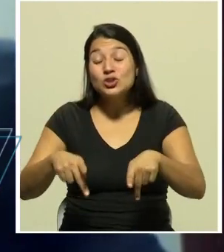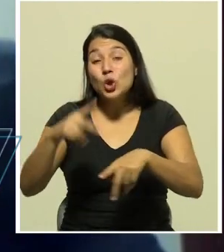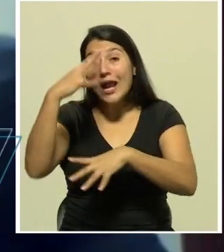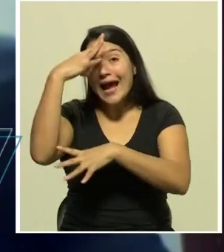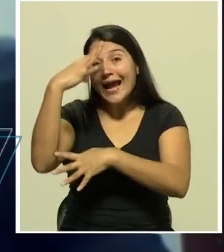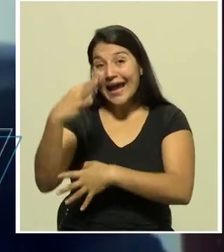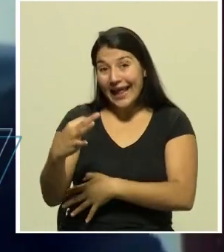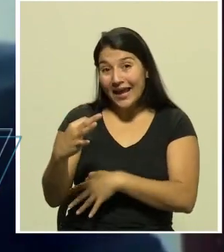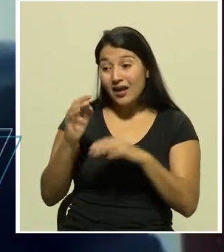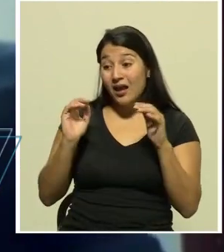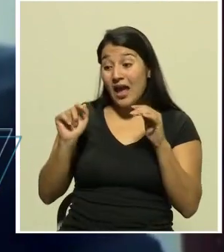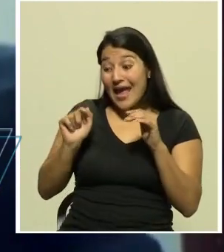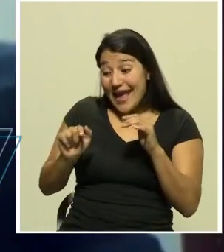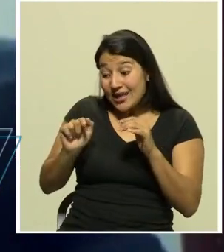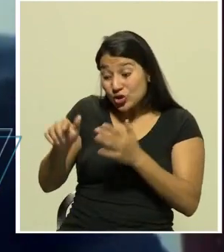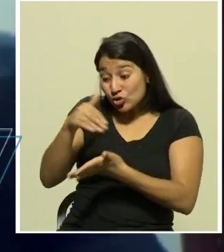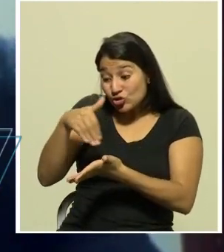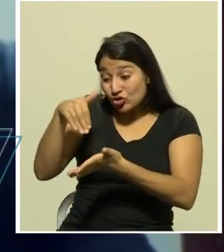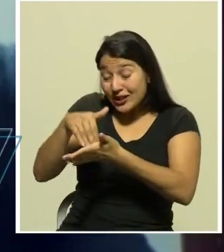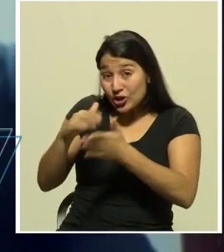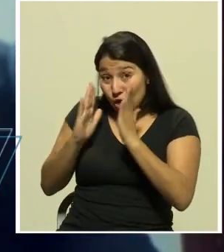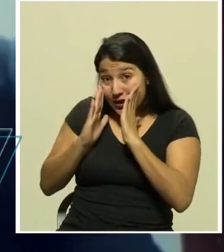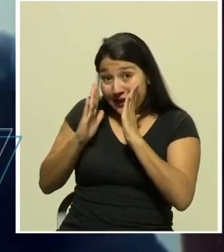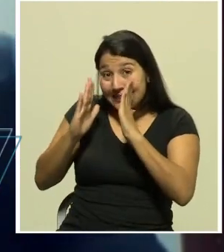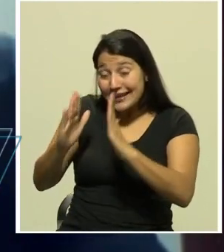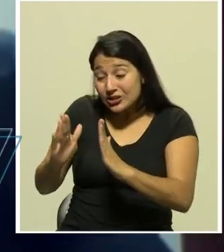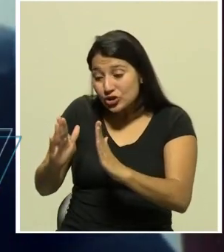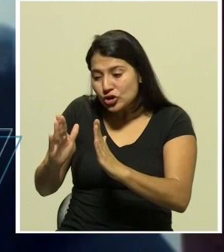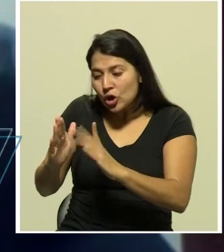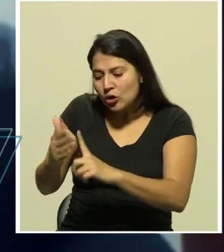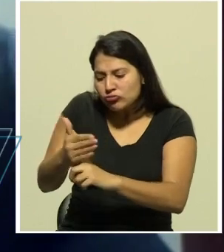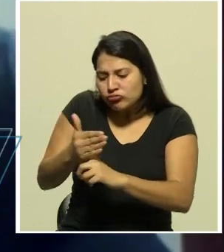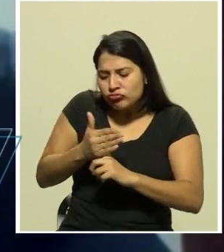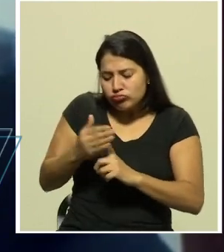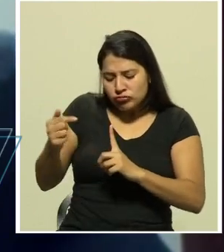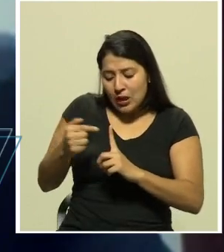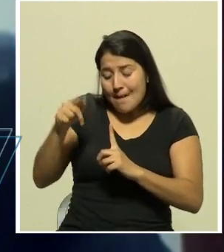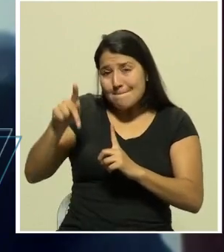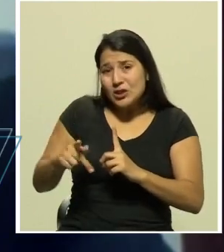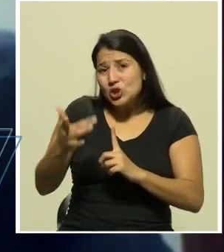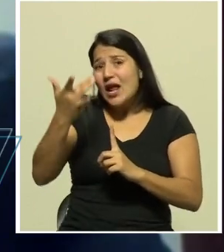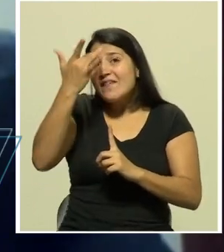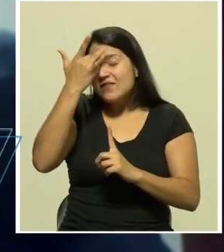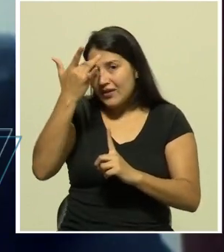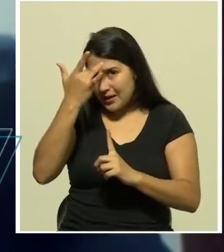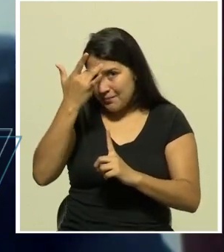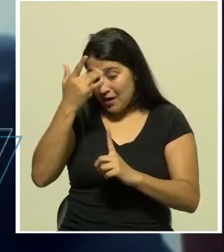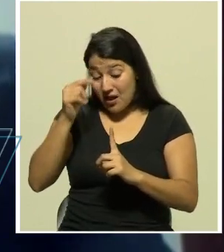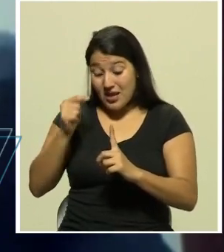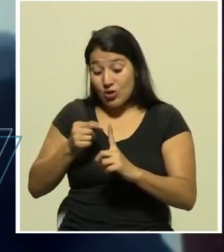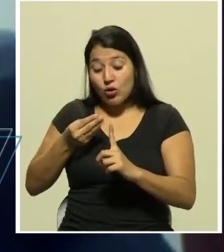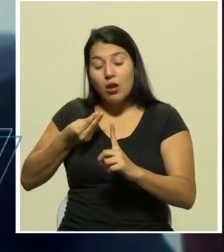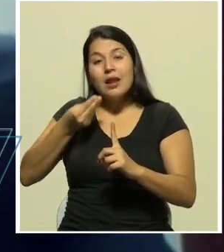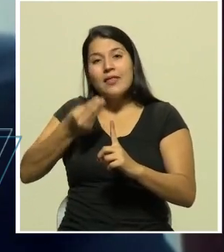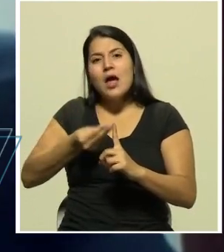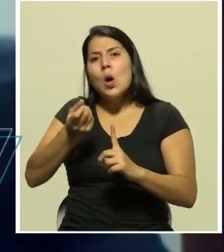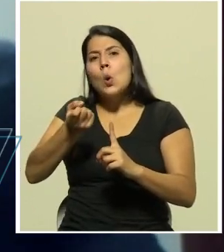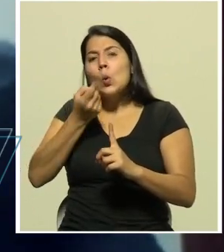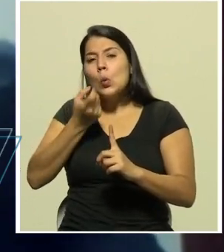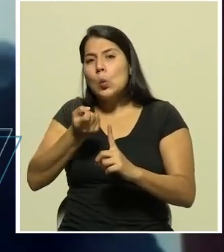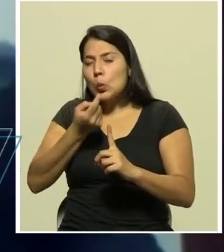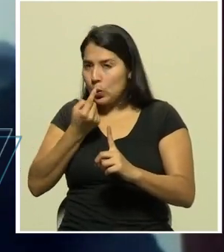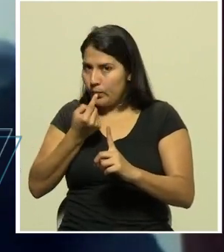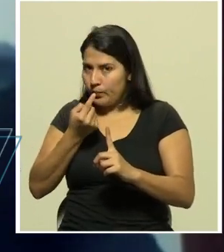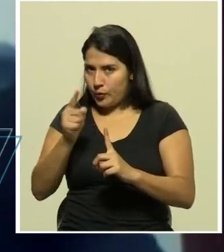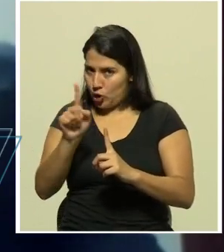población que está enferma y que se le va a dar tratamiento y en realidad esa población, la que ya requieren un tratamiento debe ser